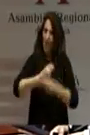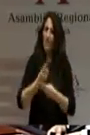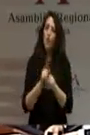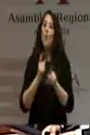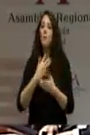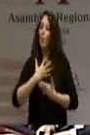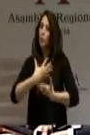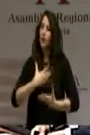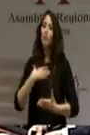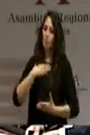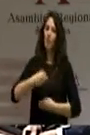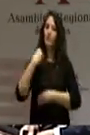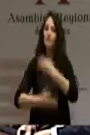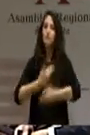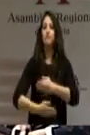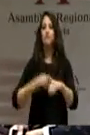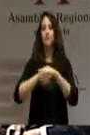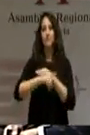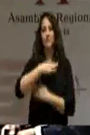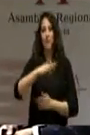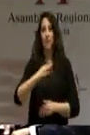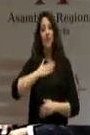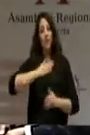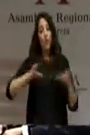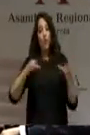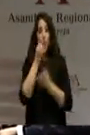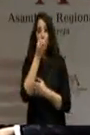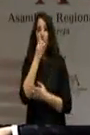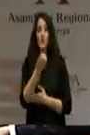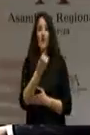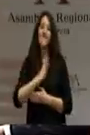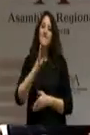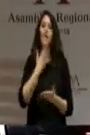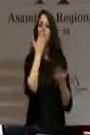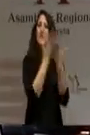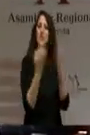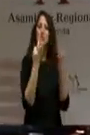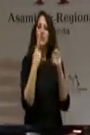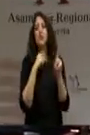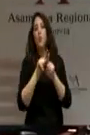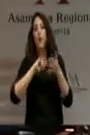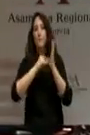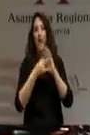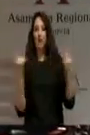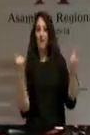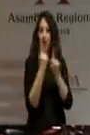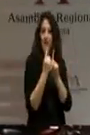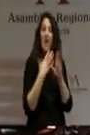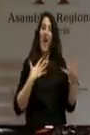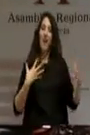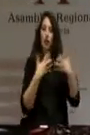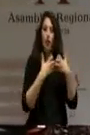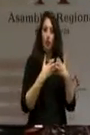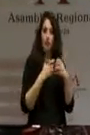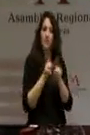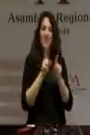Desde mi grupo le requerimos para que lleve a la práctica el plan de choque propuesta de mi grupo parlamentario en la comisión de empleo